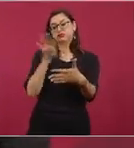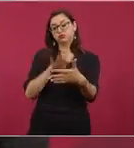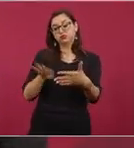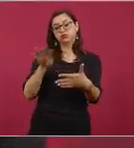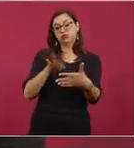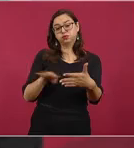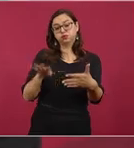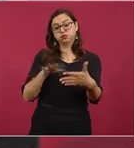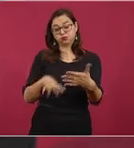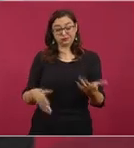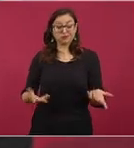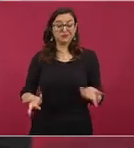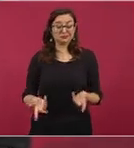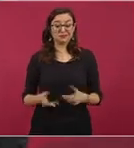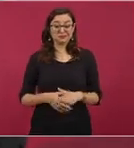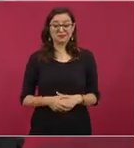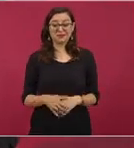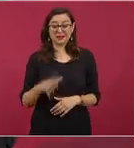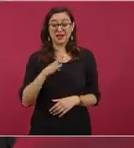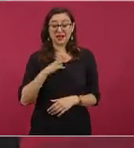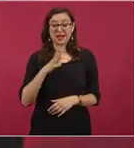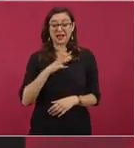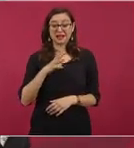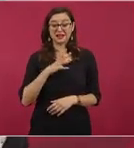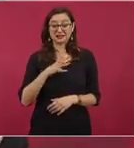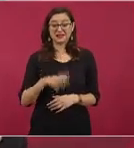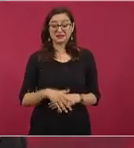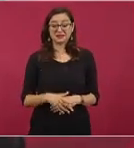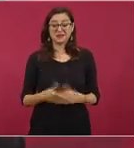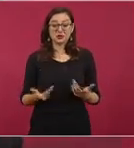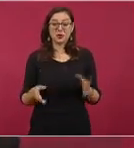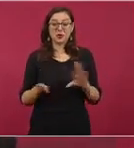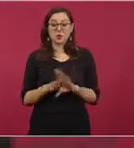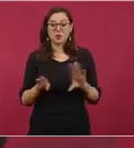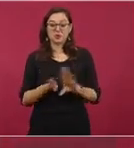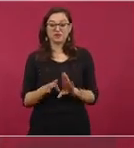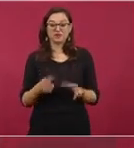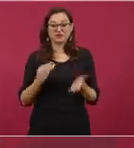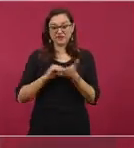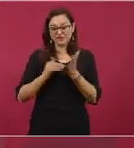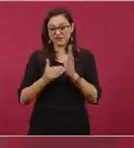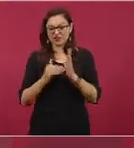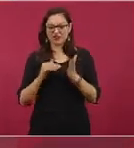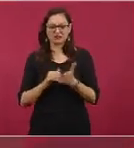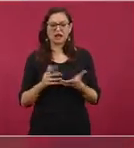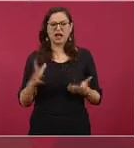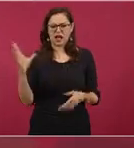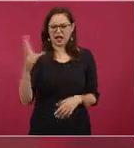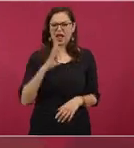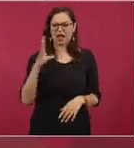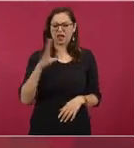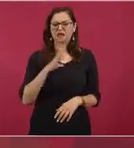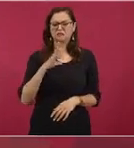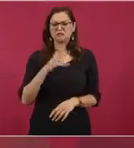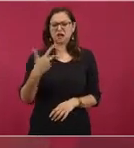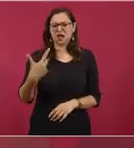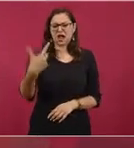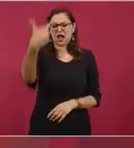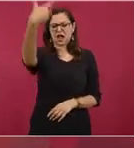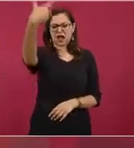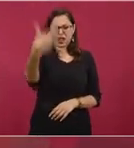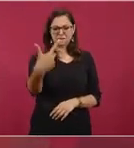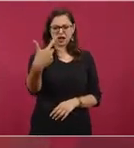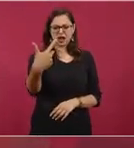no conoce sobre estos trucos, son unos aparatitos que ponen así,